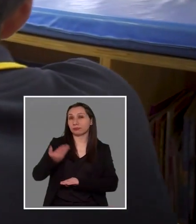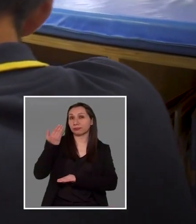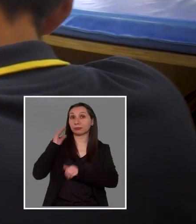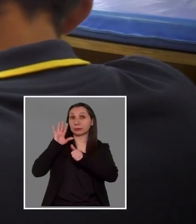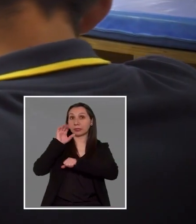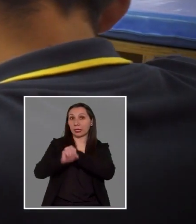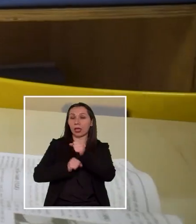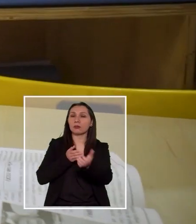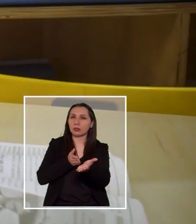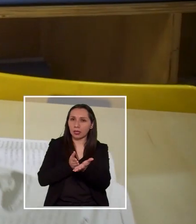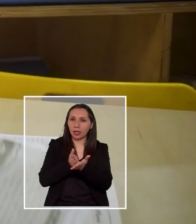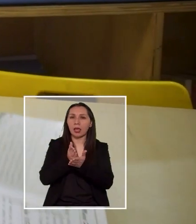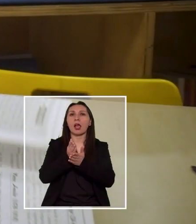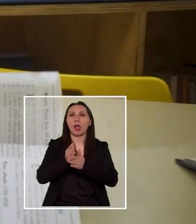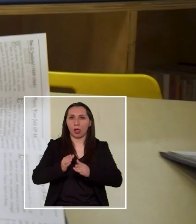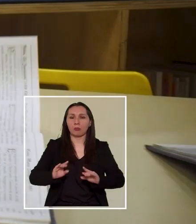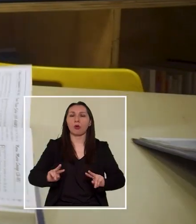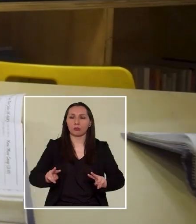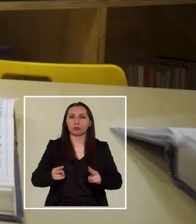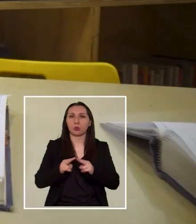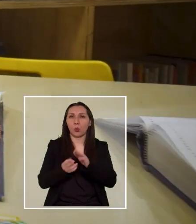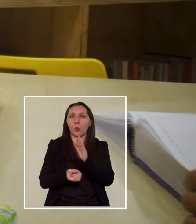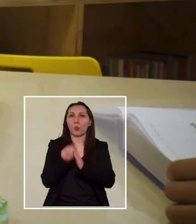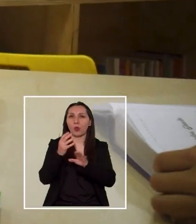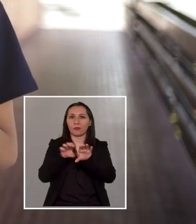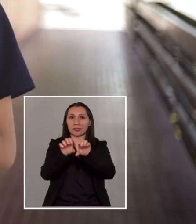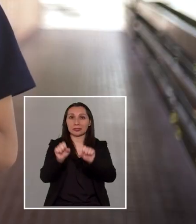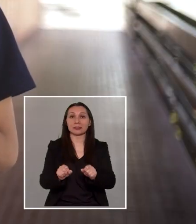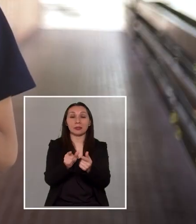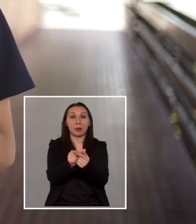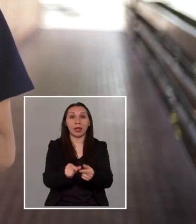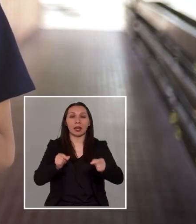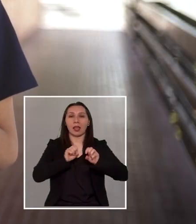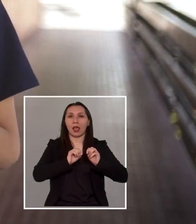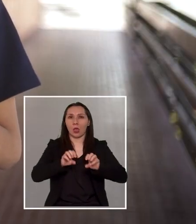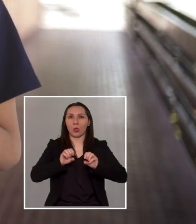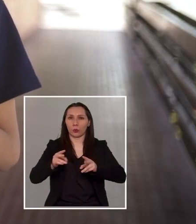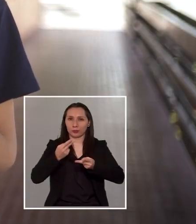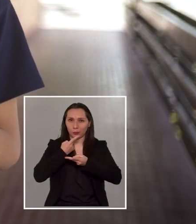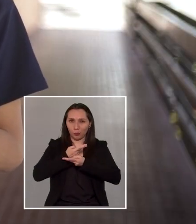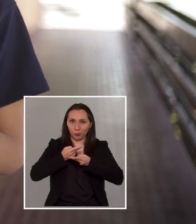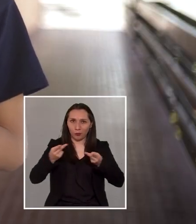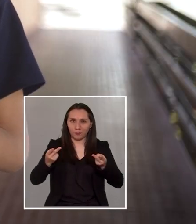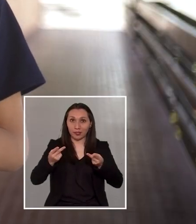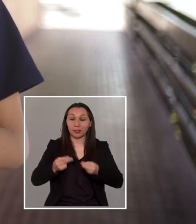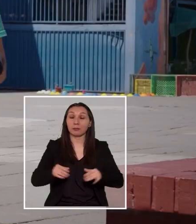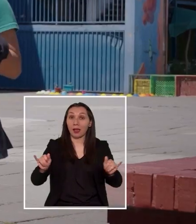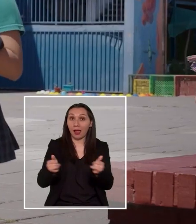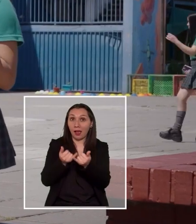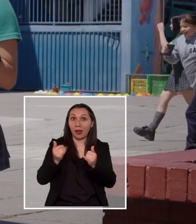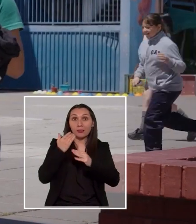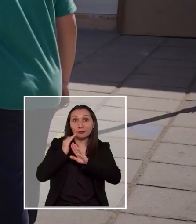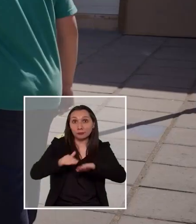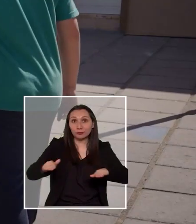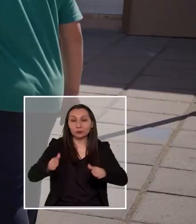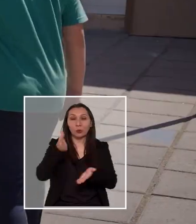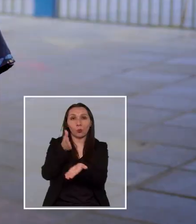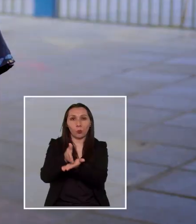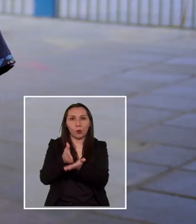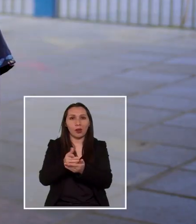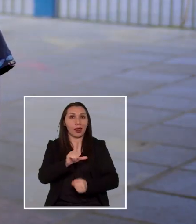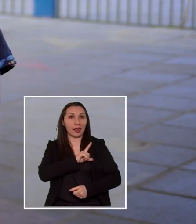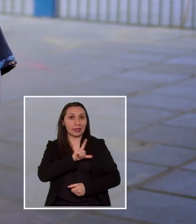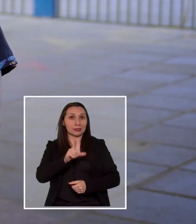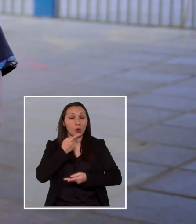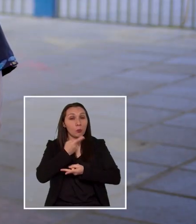Hace seis años comenzamos a construir un nuevo sistema nacional de educación pública. Los jardines infantiles,